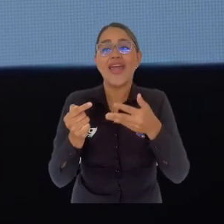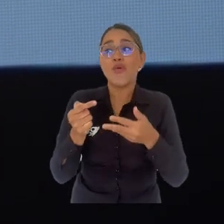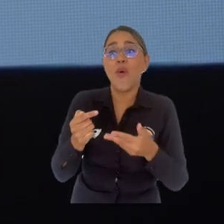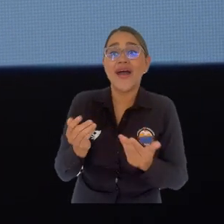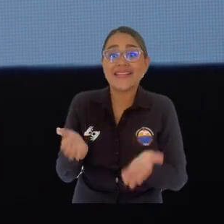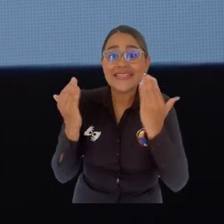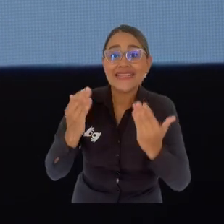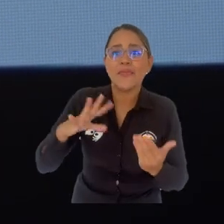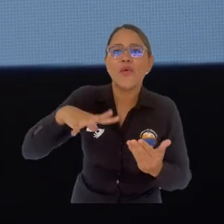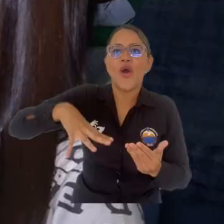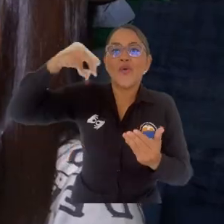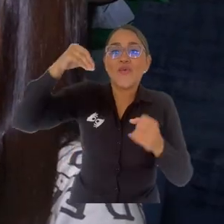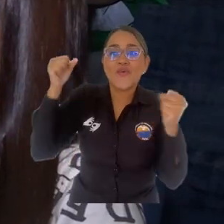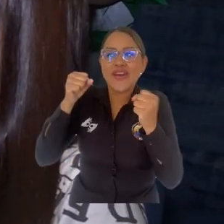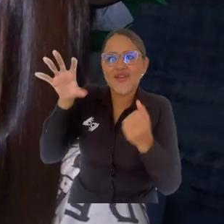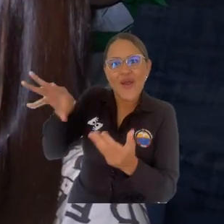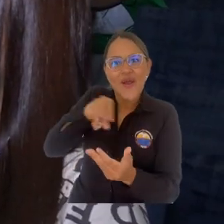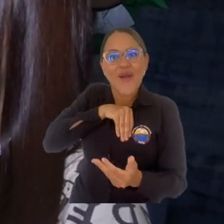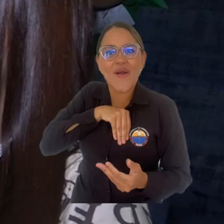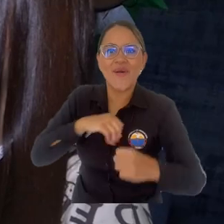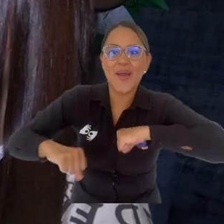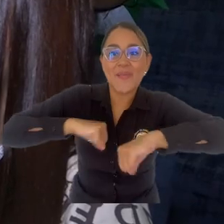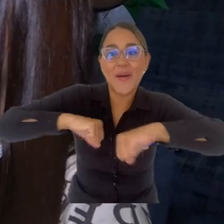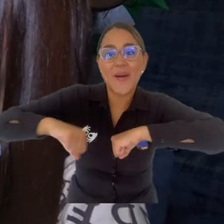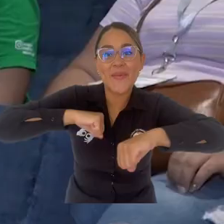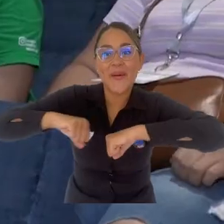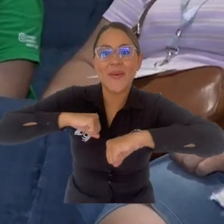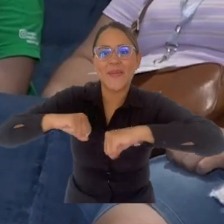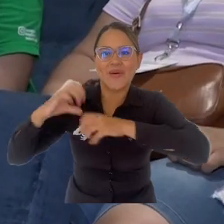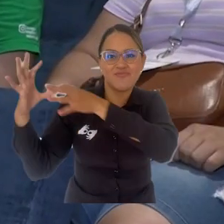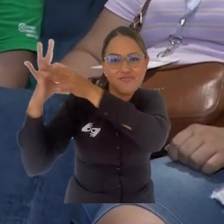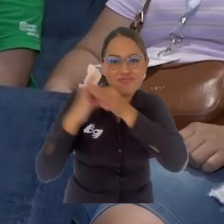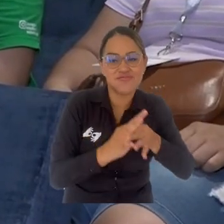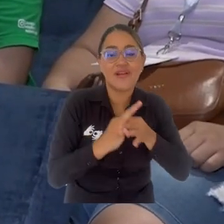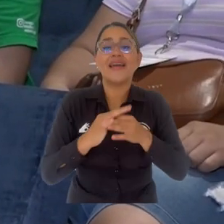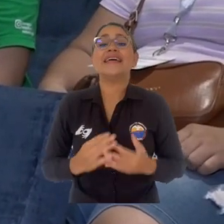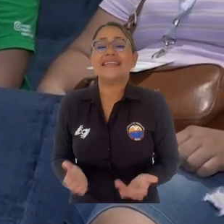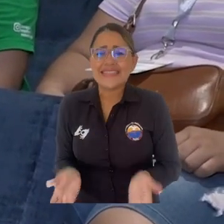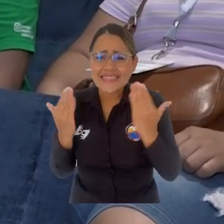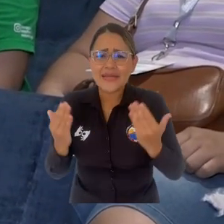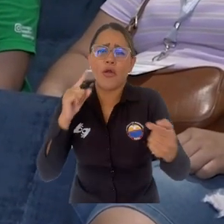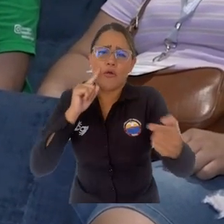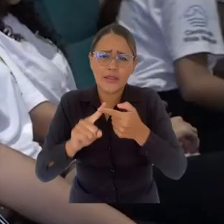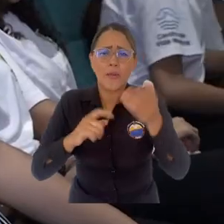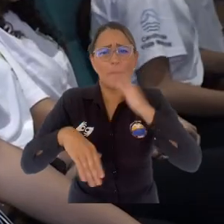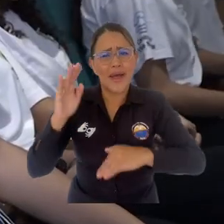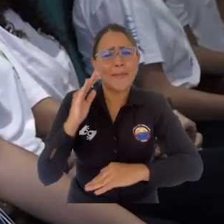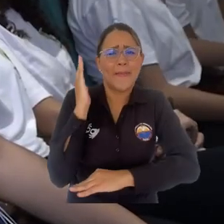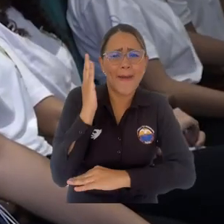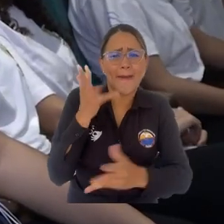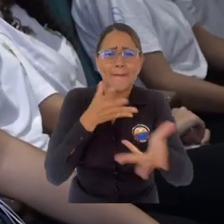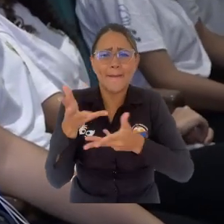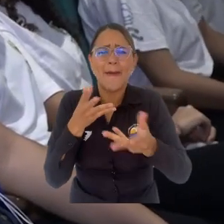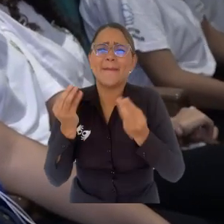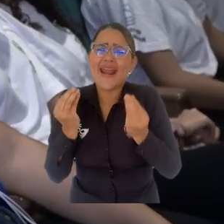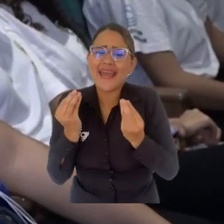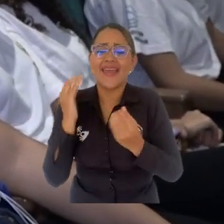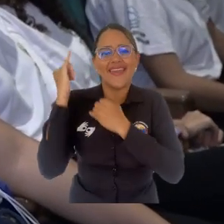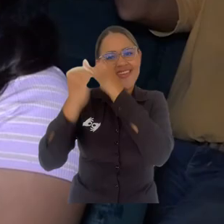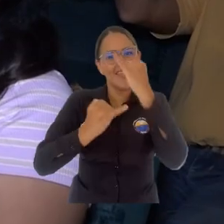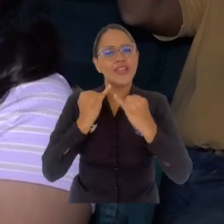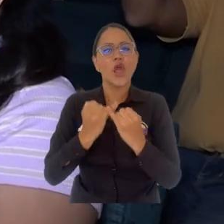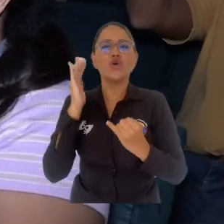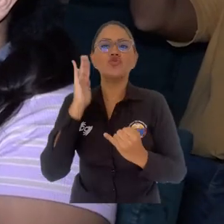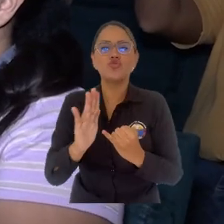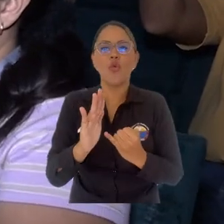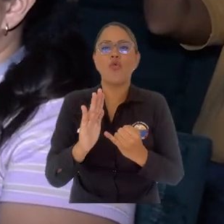de la artesanía de la Sierra Nevada de Santa Marta. Involucrar a todos los actores sociales hace parte de la iniciativa para recuperar la identidad